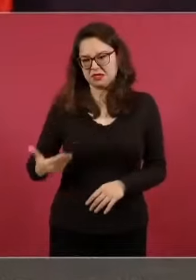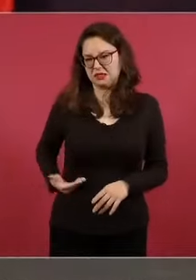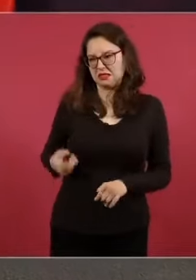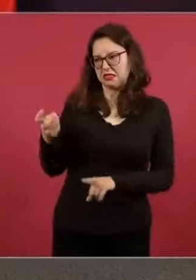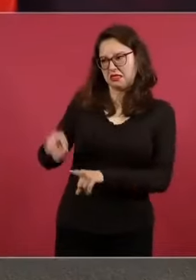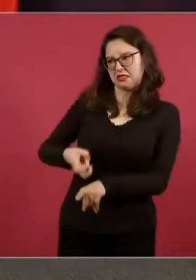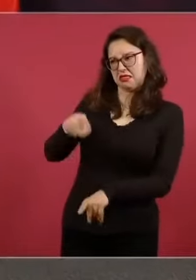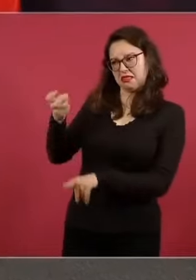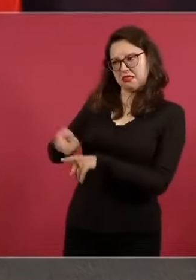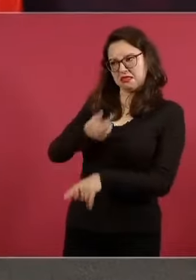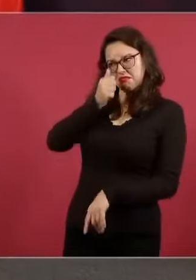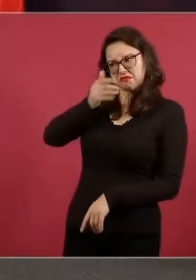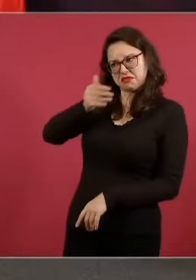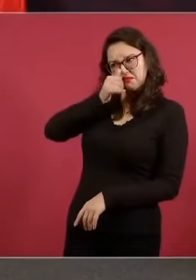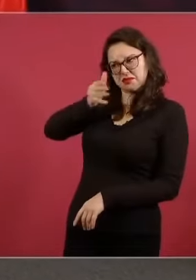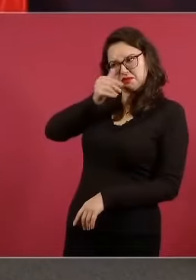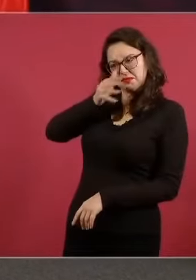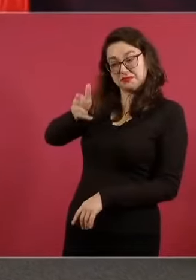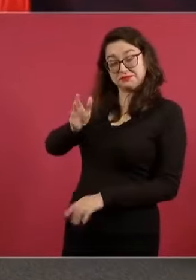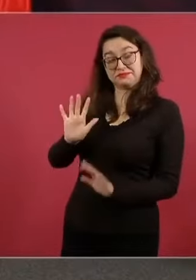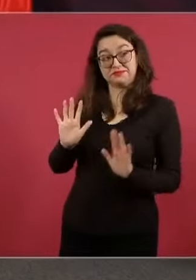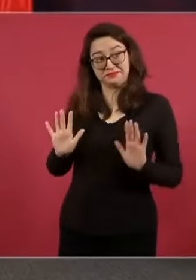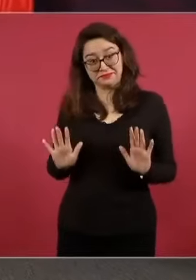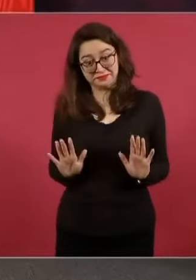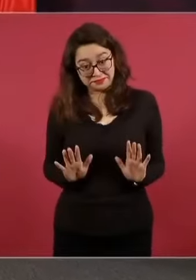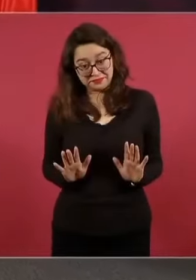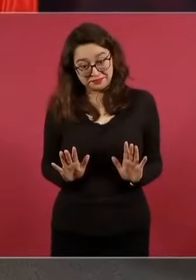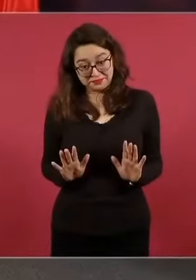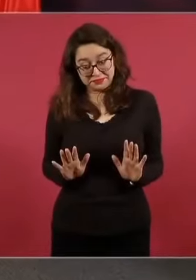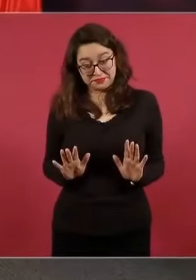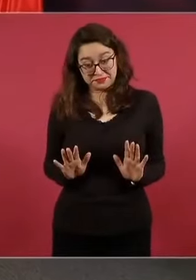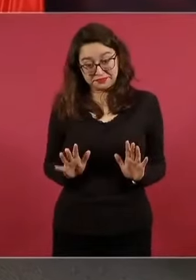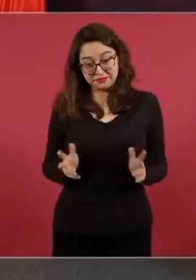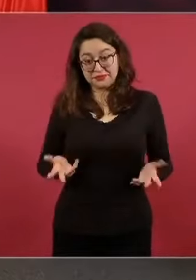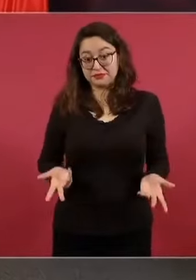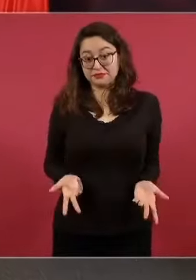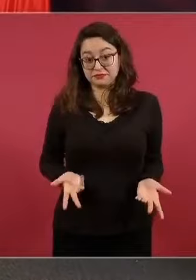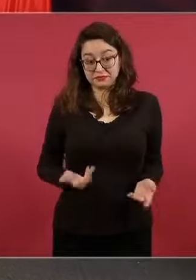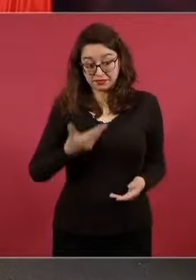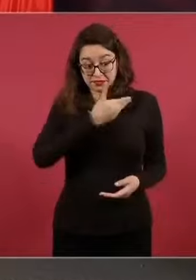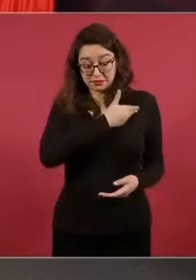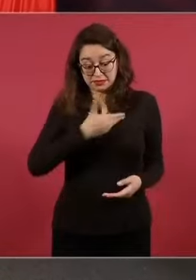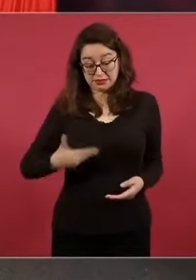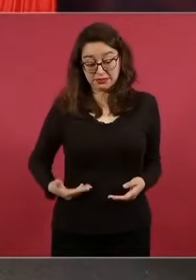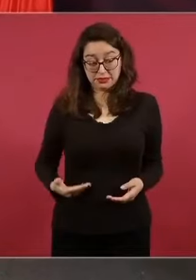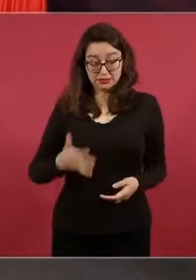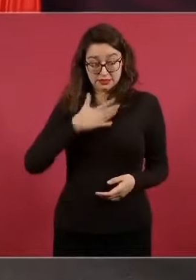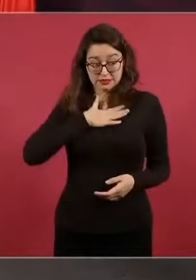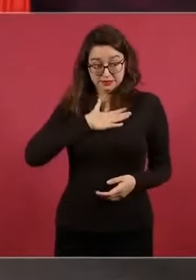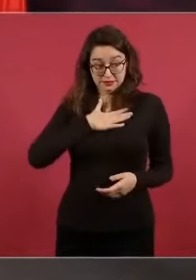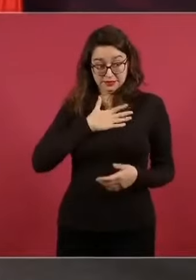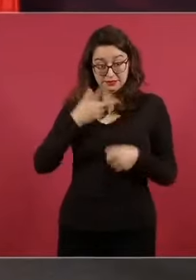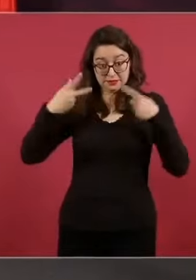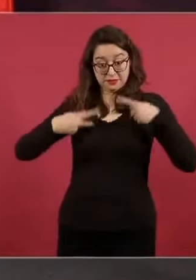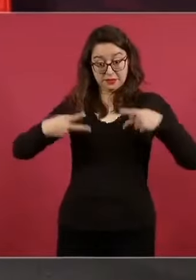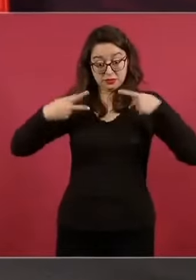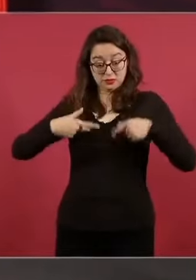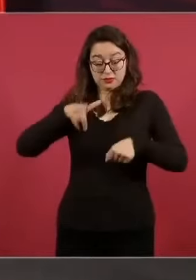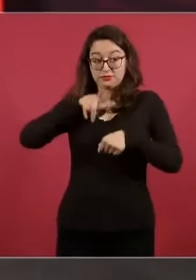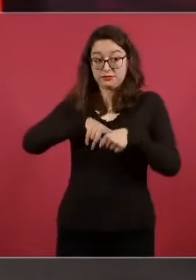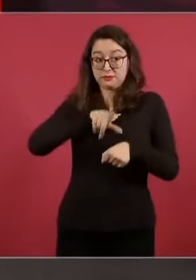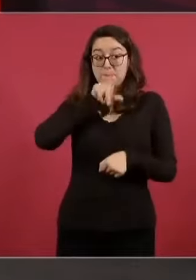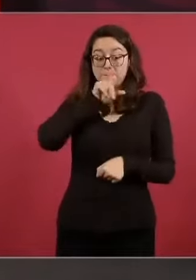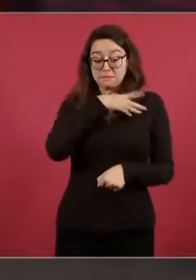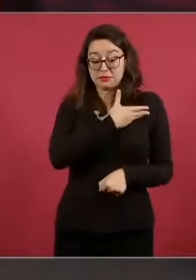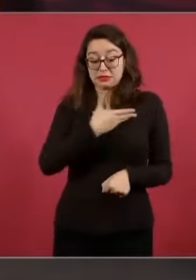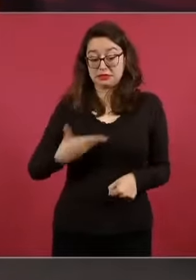se olvidan que no es Andrés Manuel, sino que es el